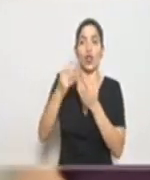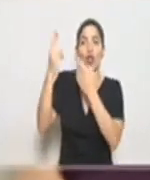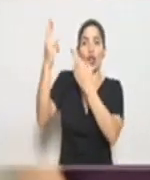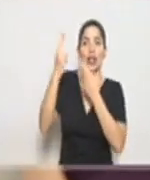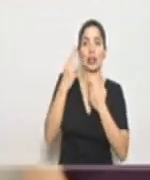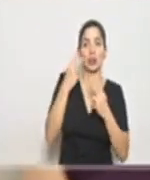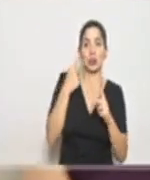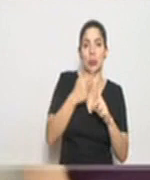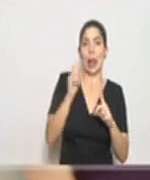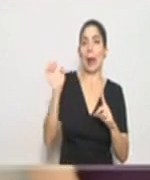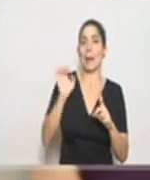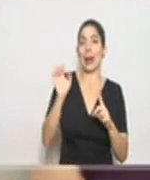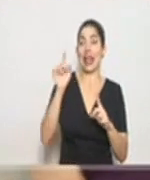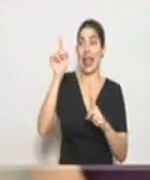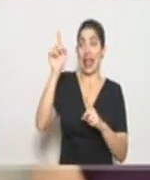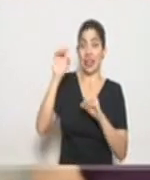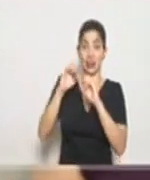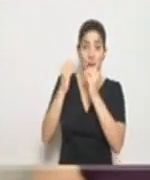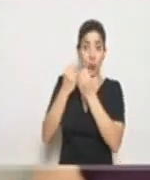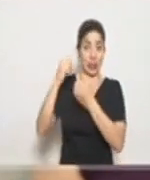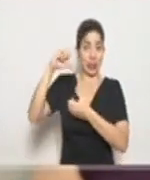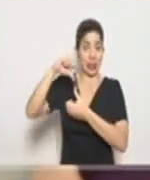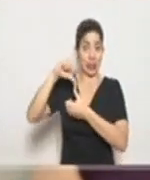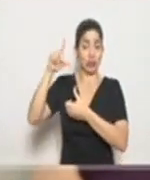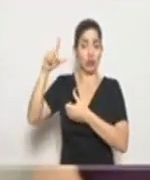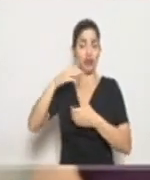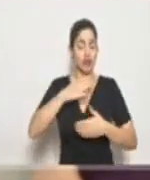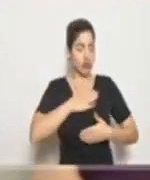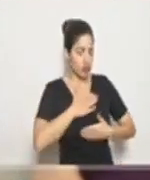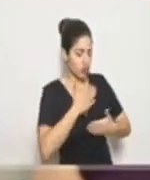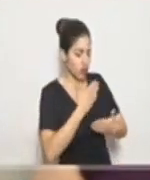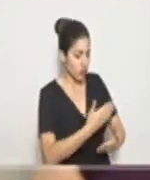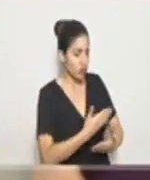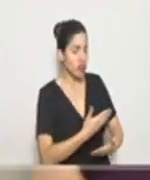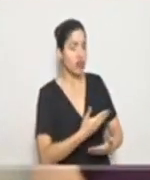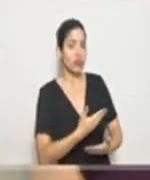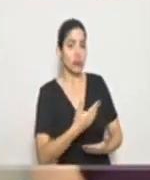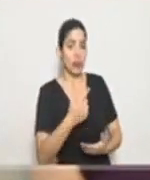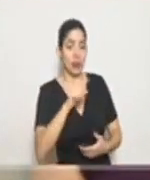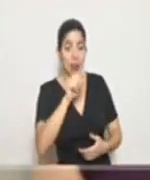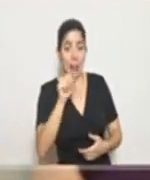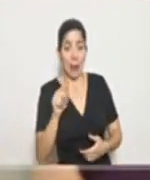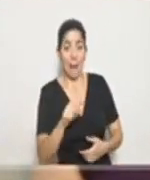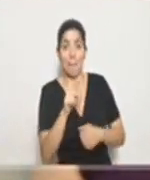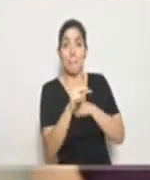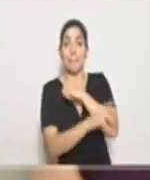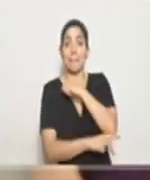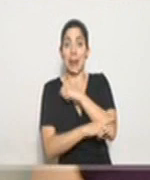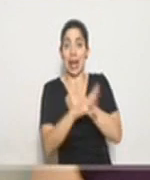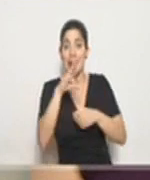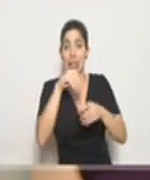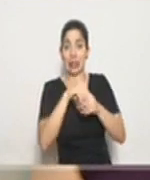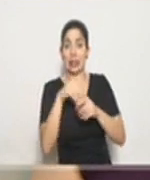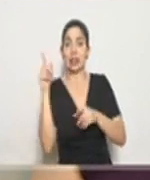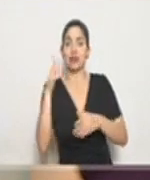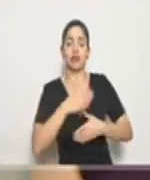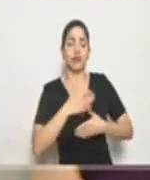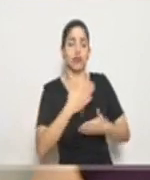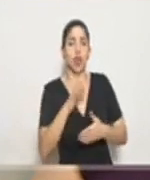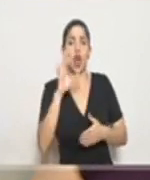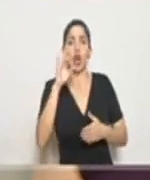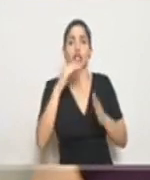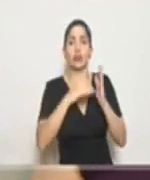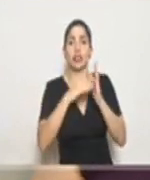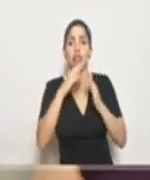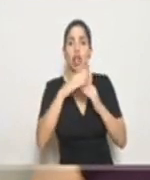emergencias. Esta instancia centroamericana puso a disposición de los países miembros un aproximado de ocho